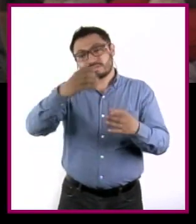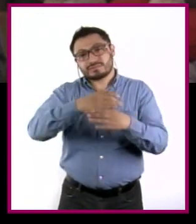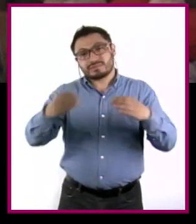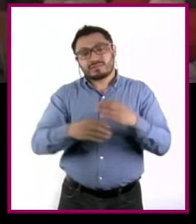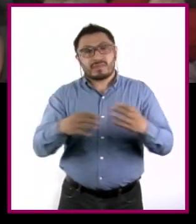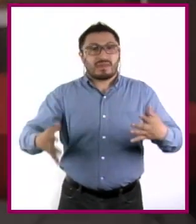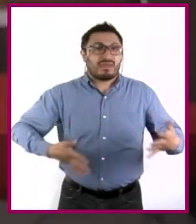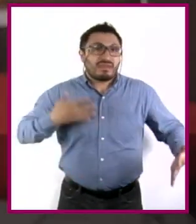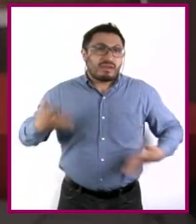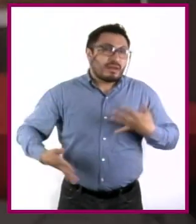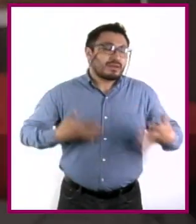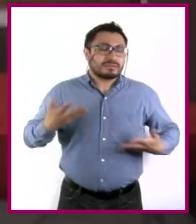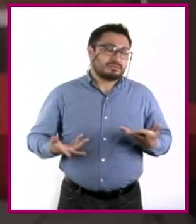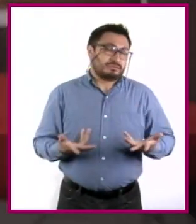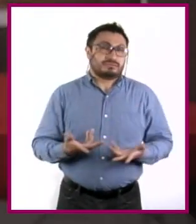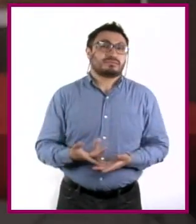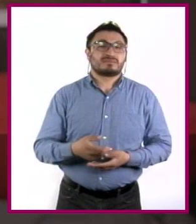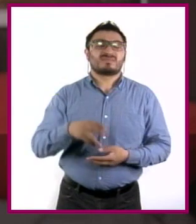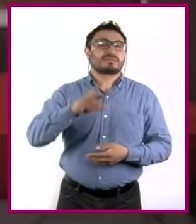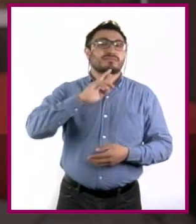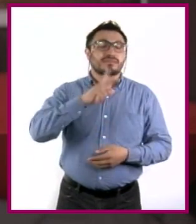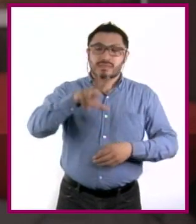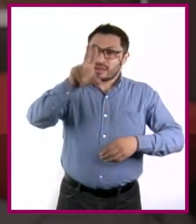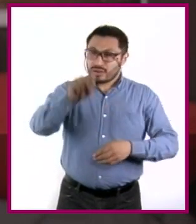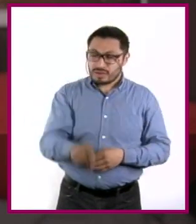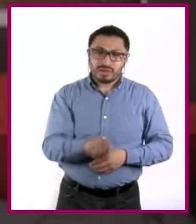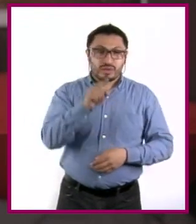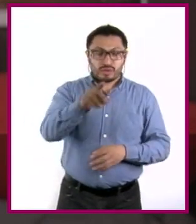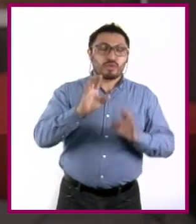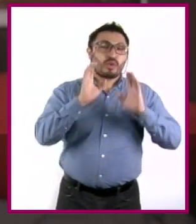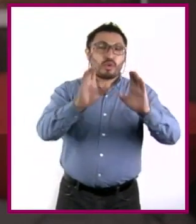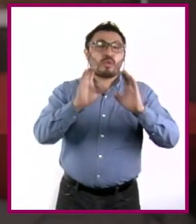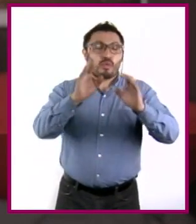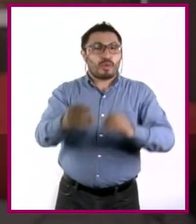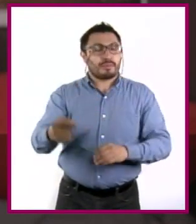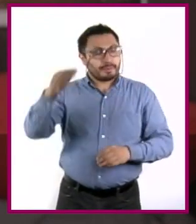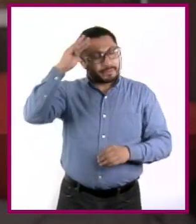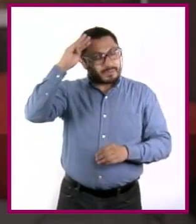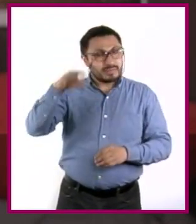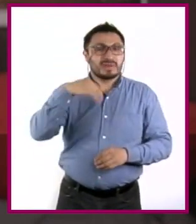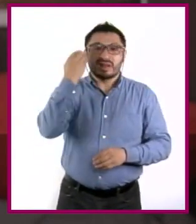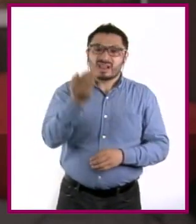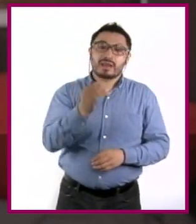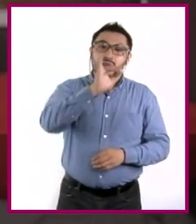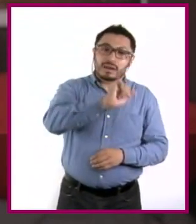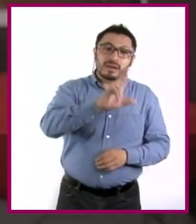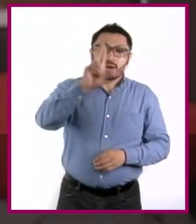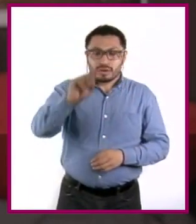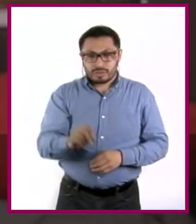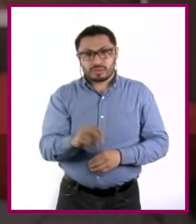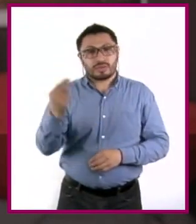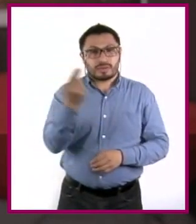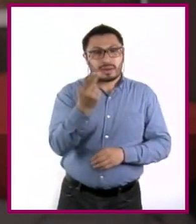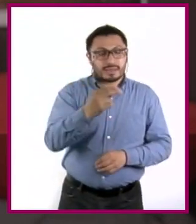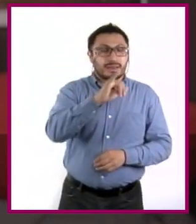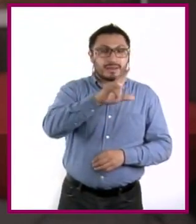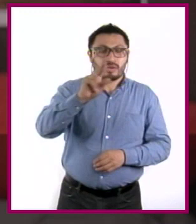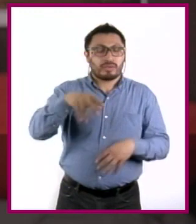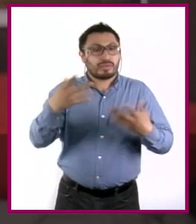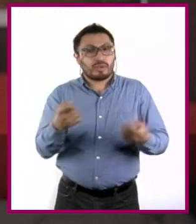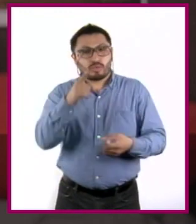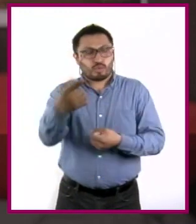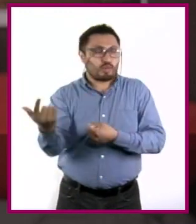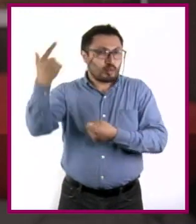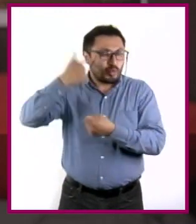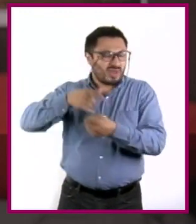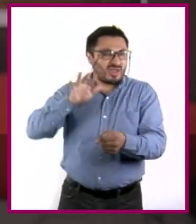de manera impulsiva. La próxima vez que vayas a comprar algo, pregúntate. ¿Lo quiero o lo necesito? E identifica